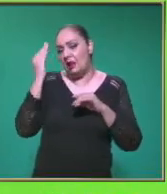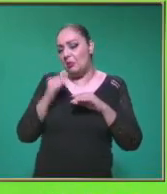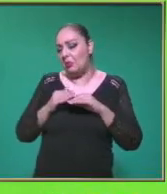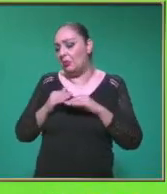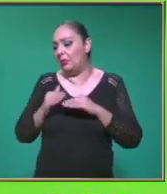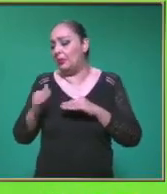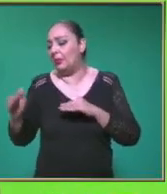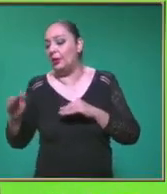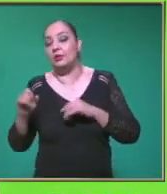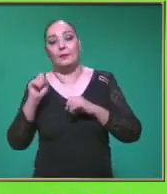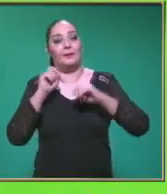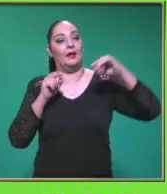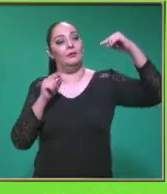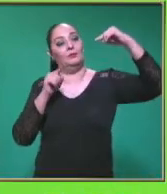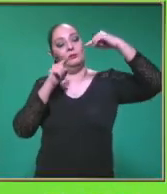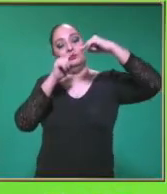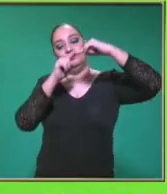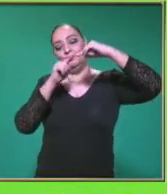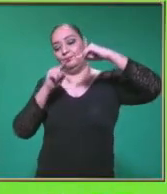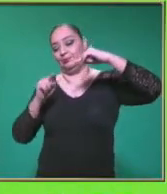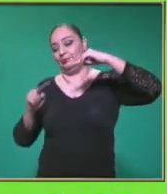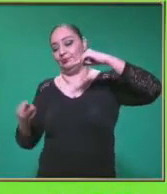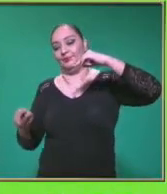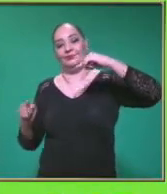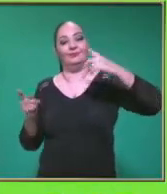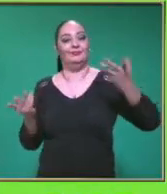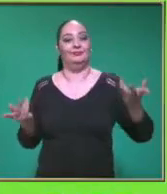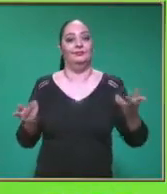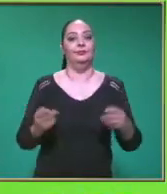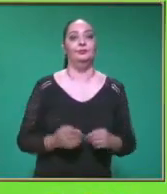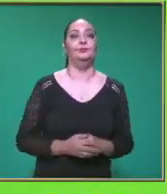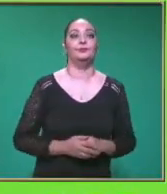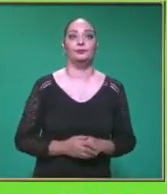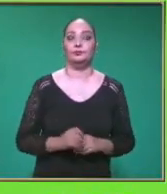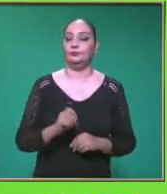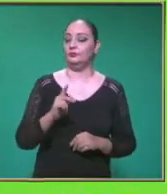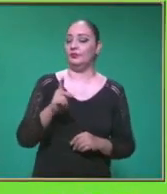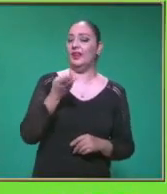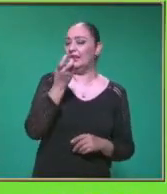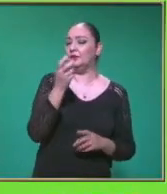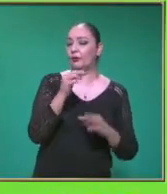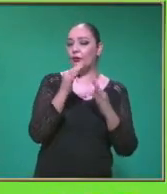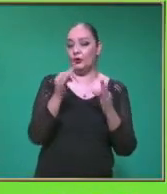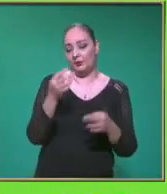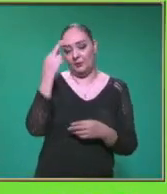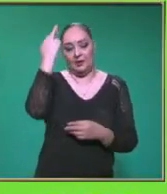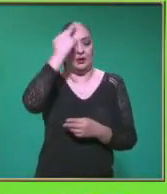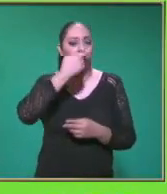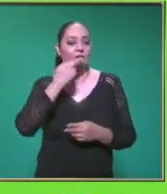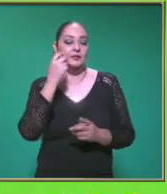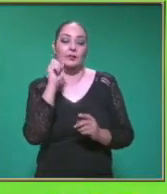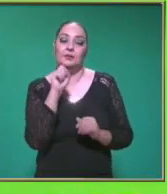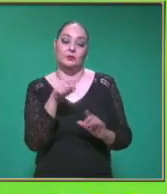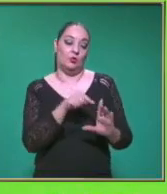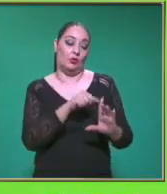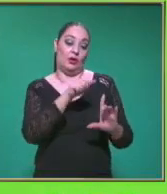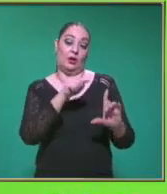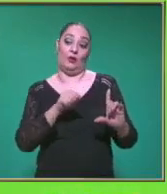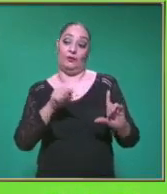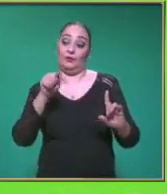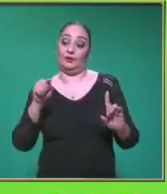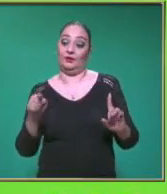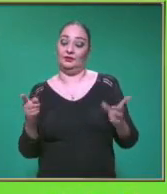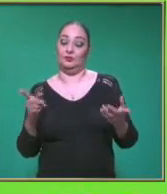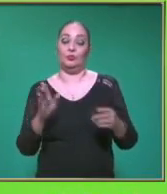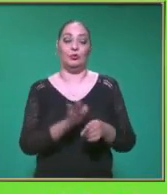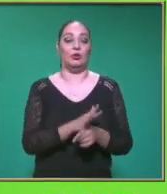También de este móvil También siguió avanzando Muy bien maestra Es una manera También de analizar Lo que son las gráficas ¿Verdad? Claro porque